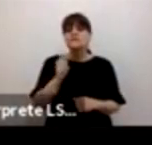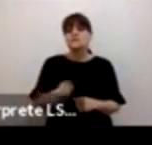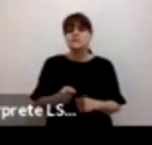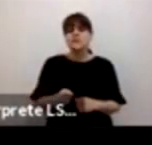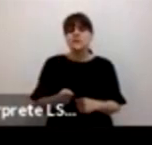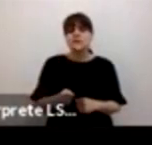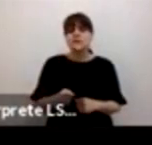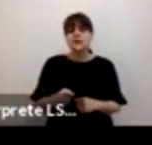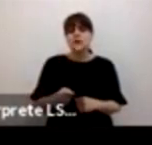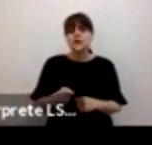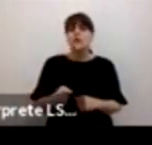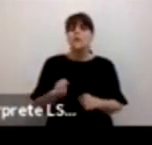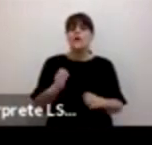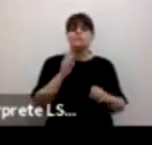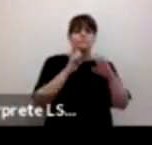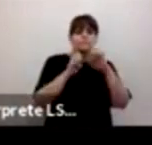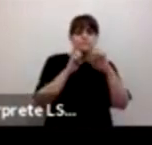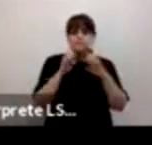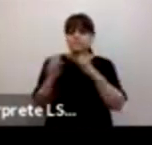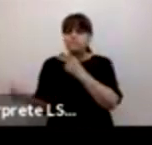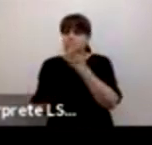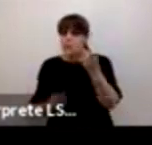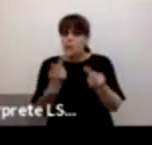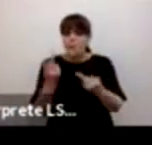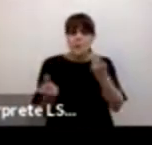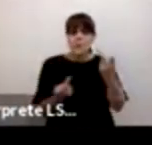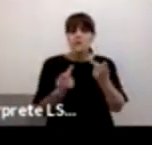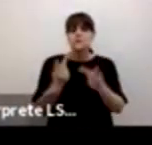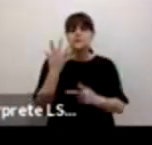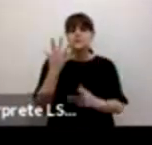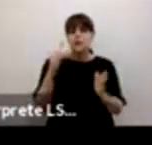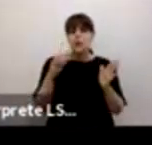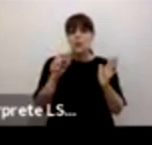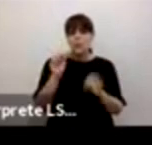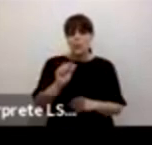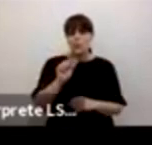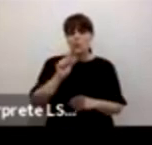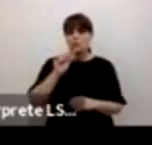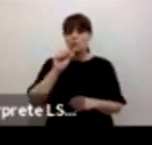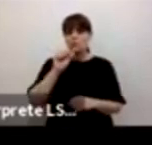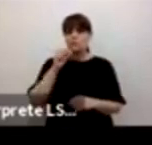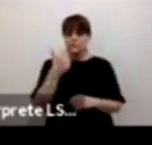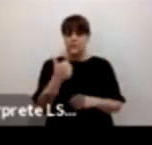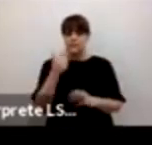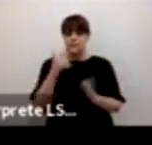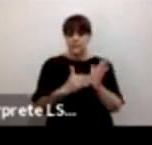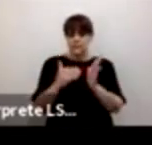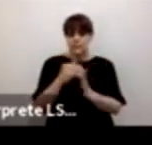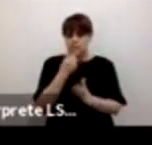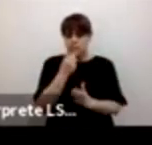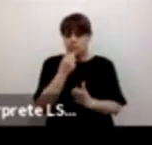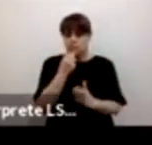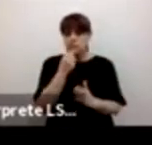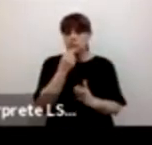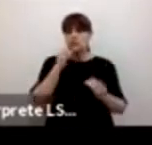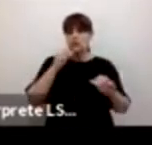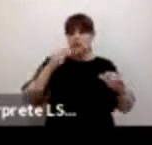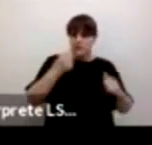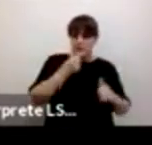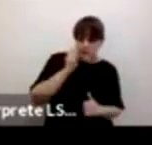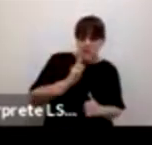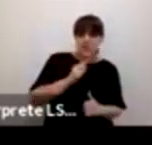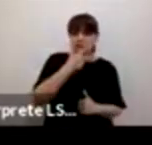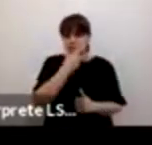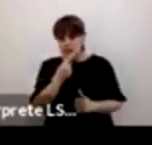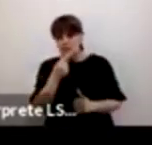ejercicio de encuesta que participaron 5.6 millones de niños niñas y adolescentes de 3 rangos de edad de 6 años hasta 17